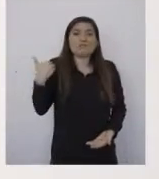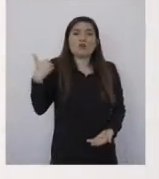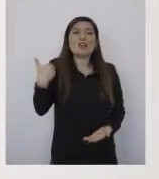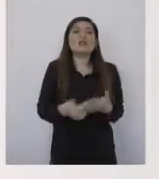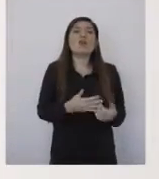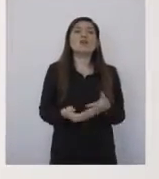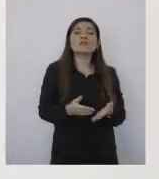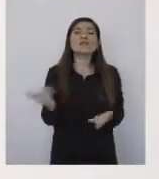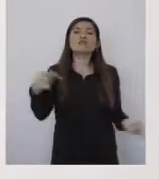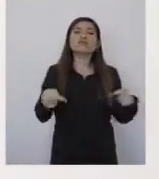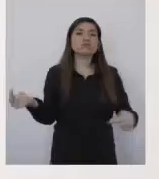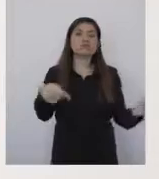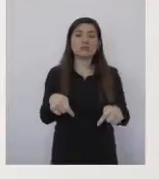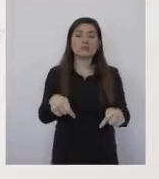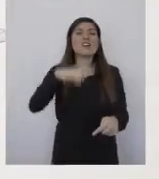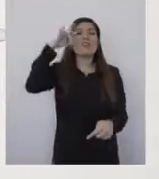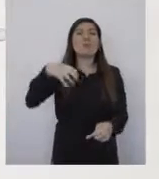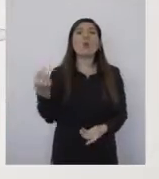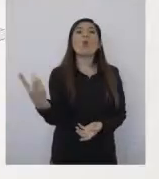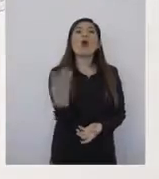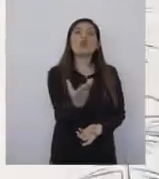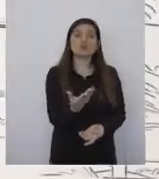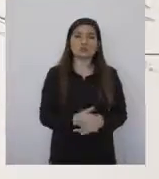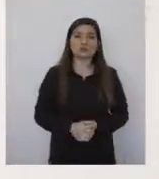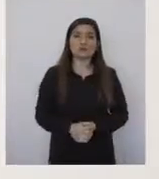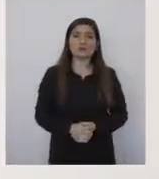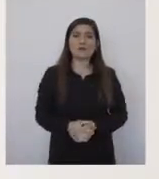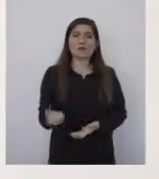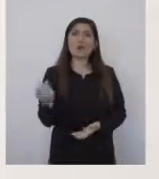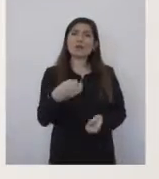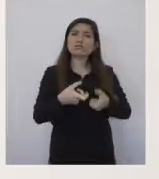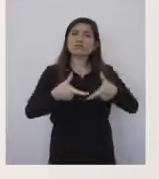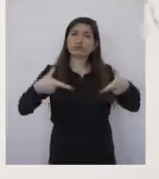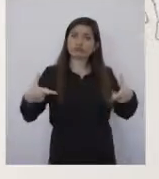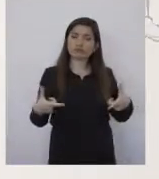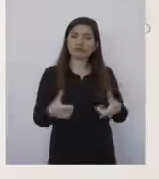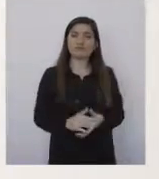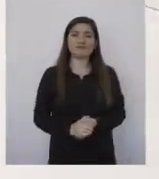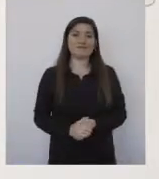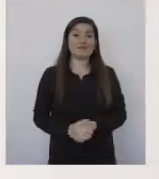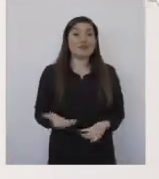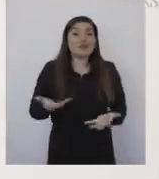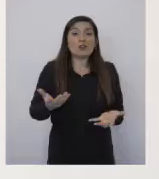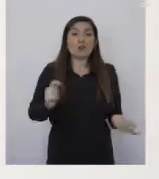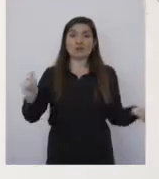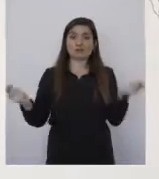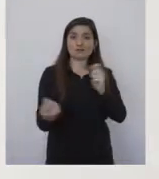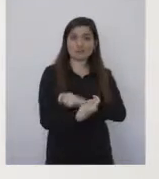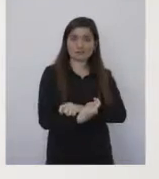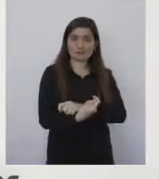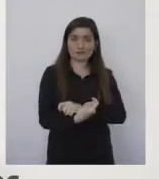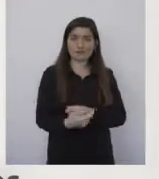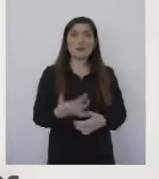importar de dónde venimos. Sabremos cuántos somos, cuánto hemos crecido y cómo hemos cambiado.